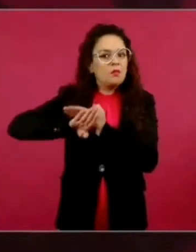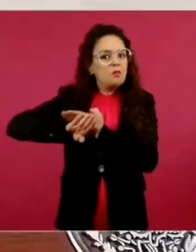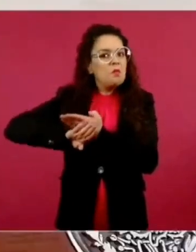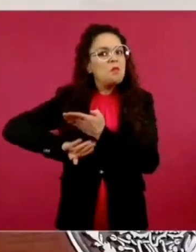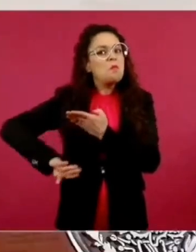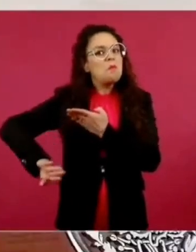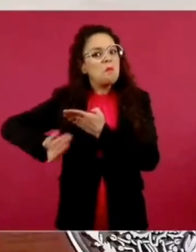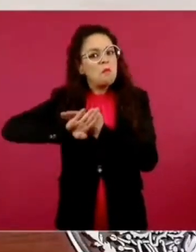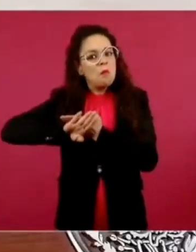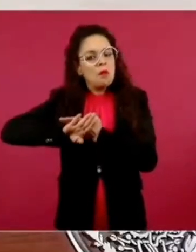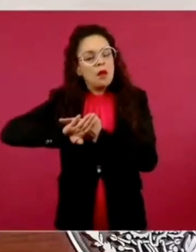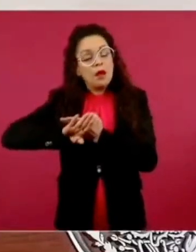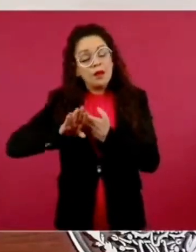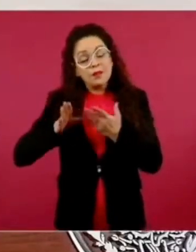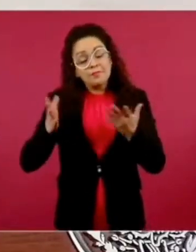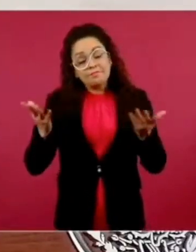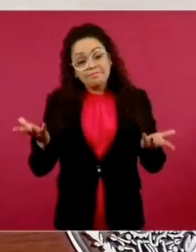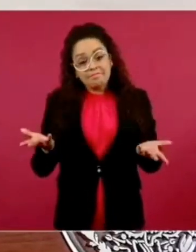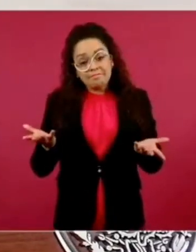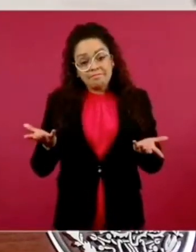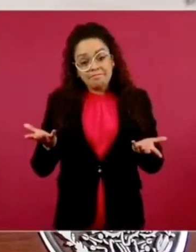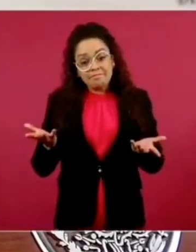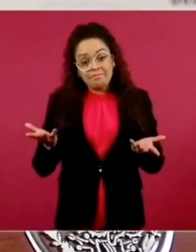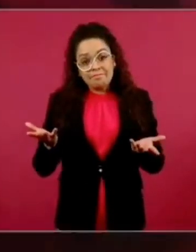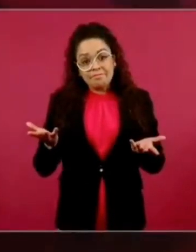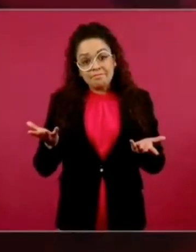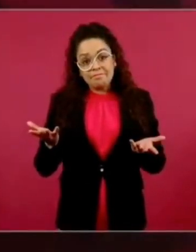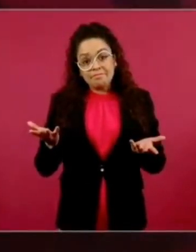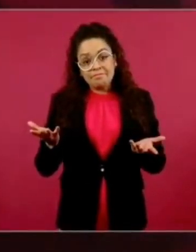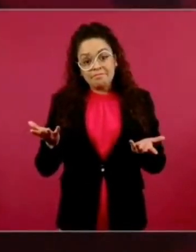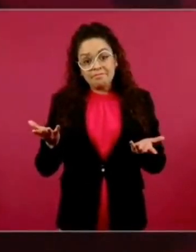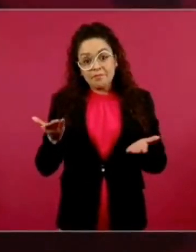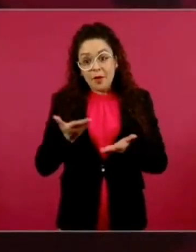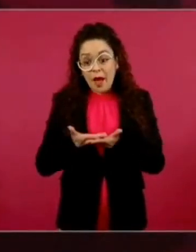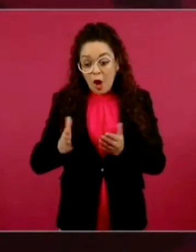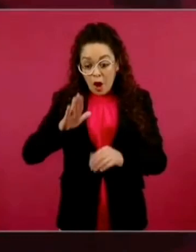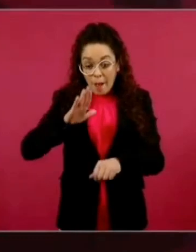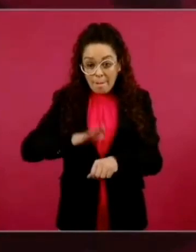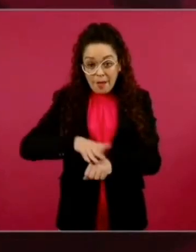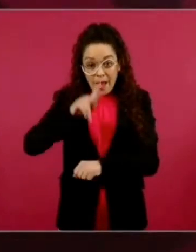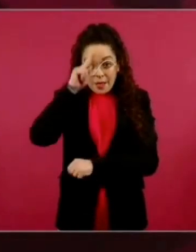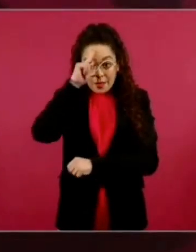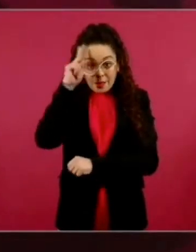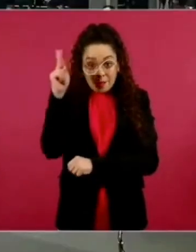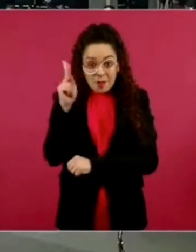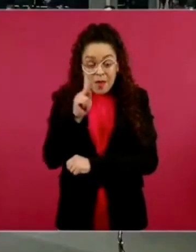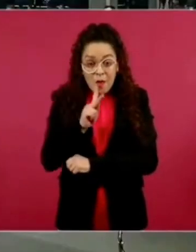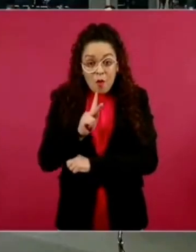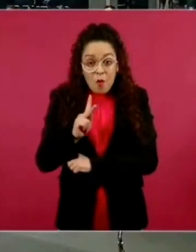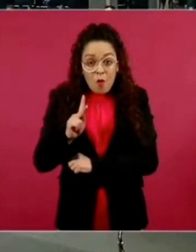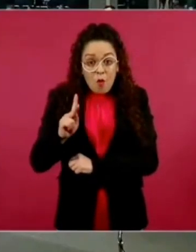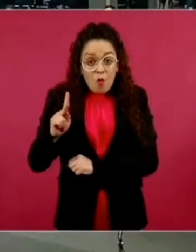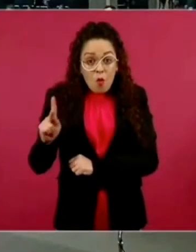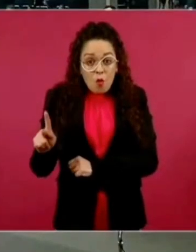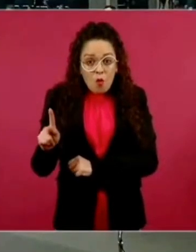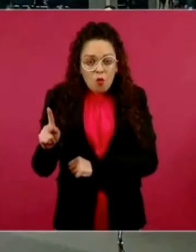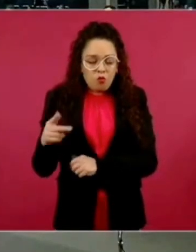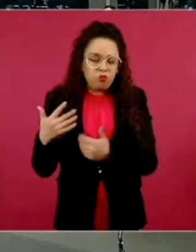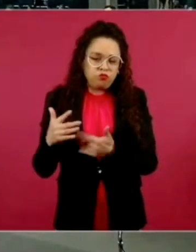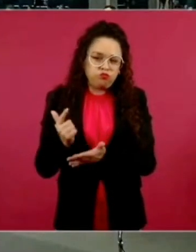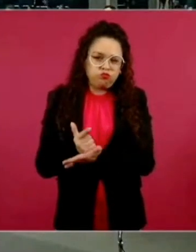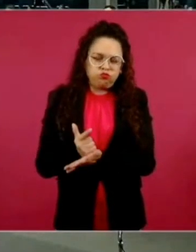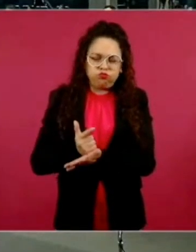La es sobre no